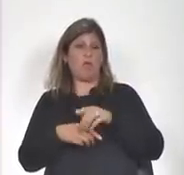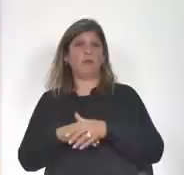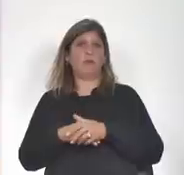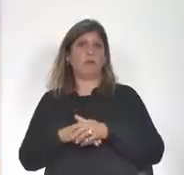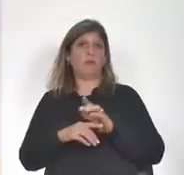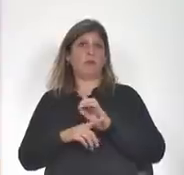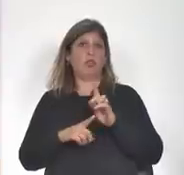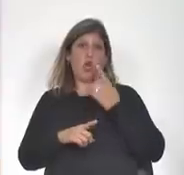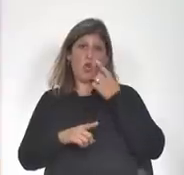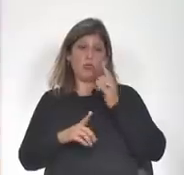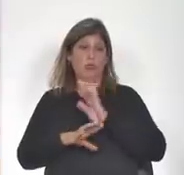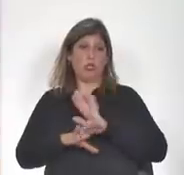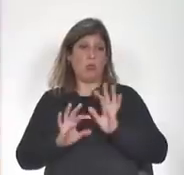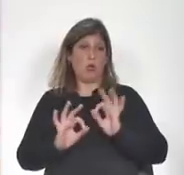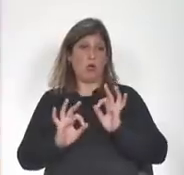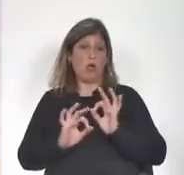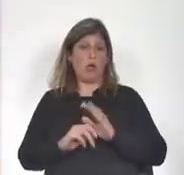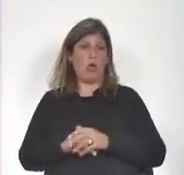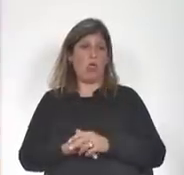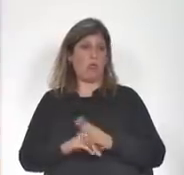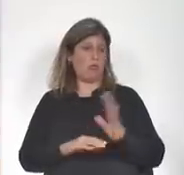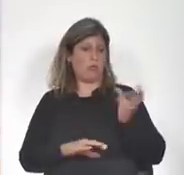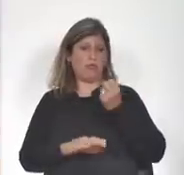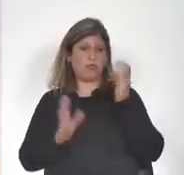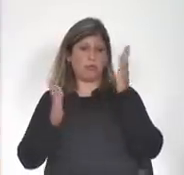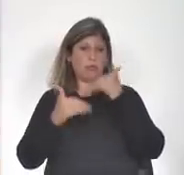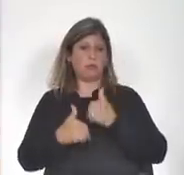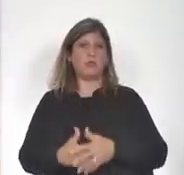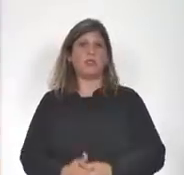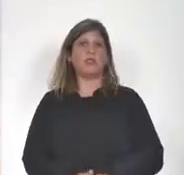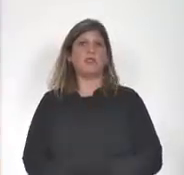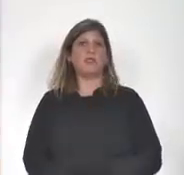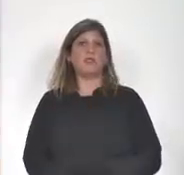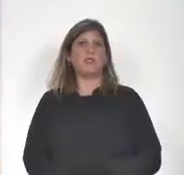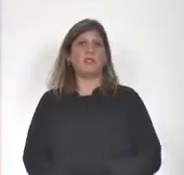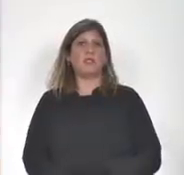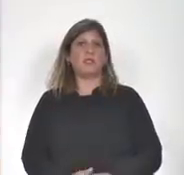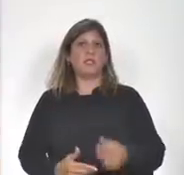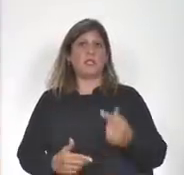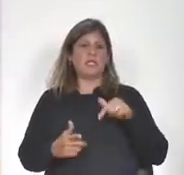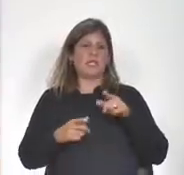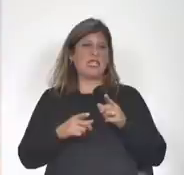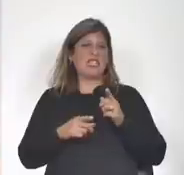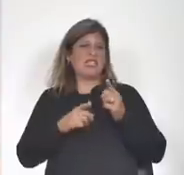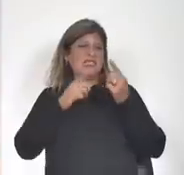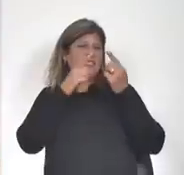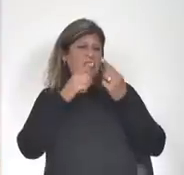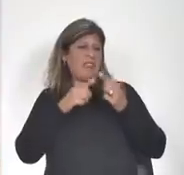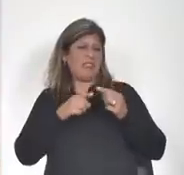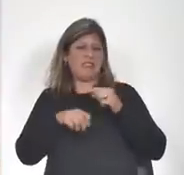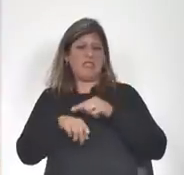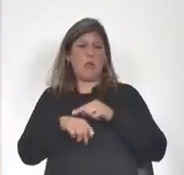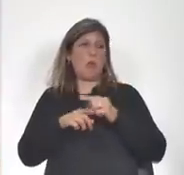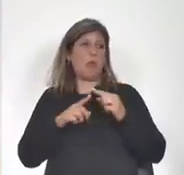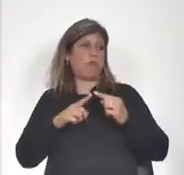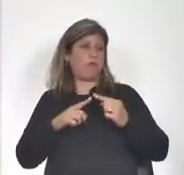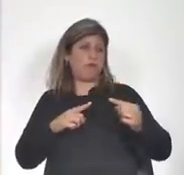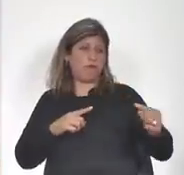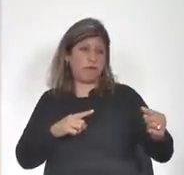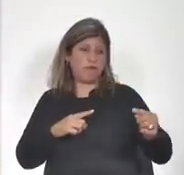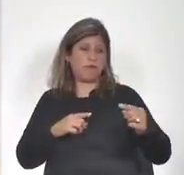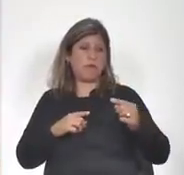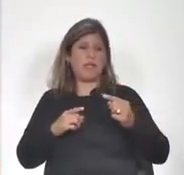lo menos nosotros no no la habíamos encontrado que dista bastante en el tiempo de